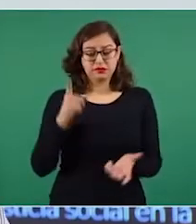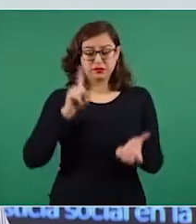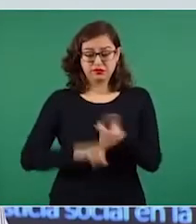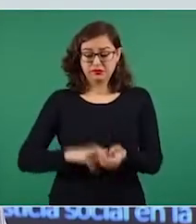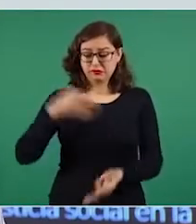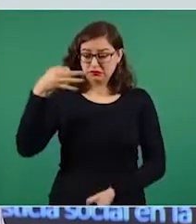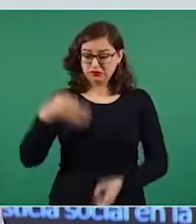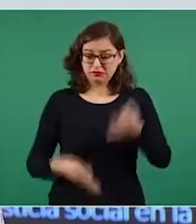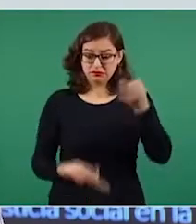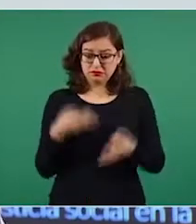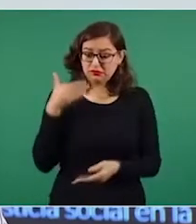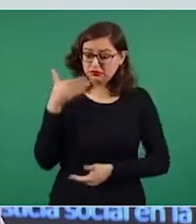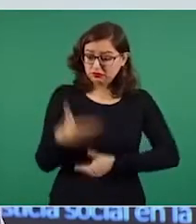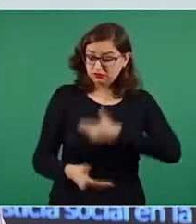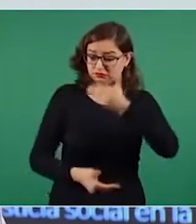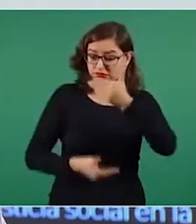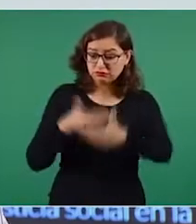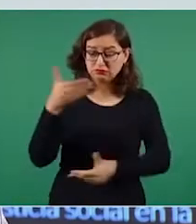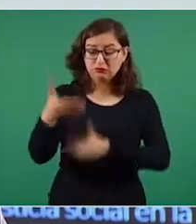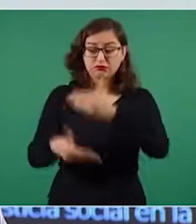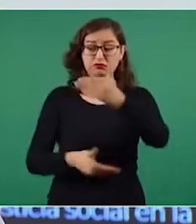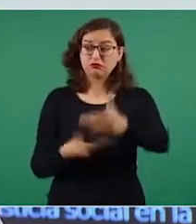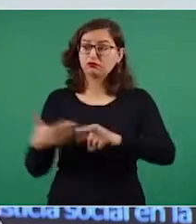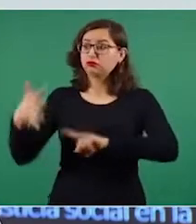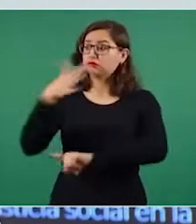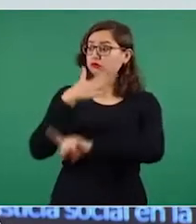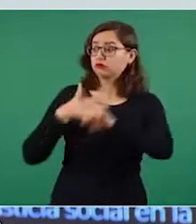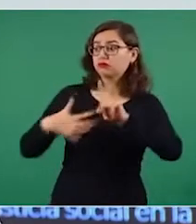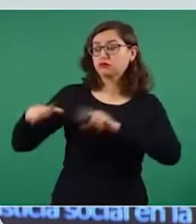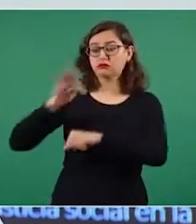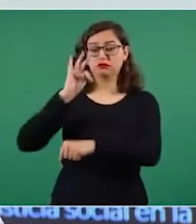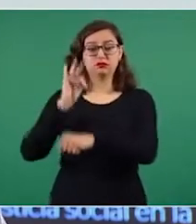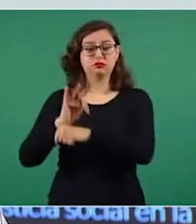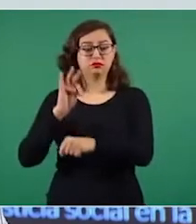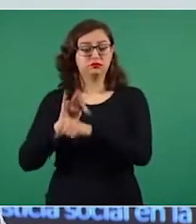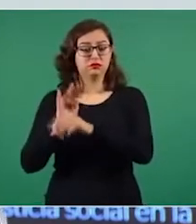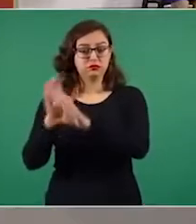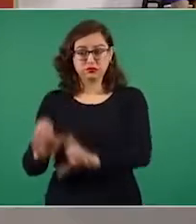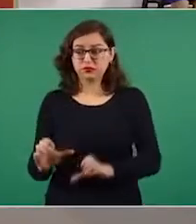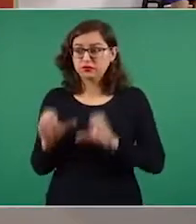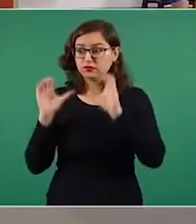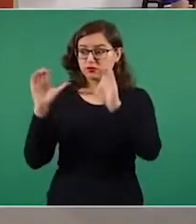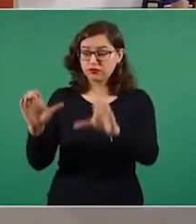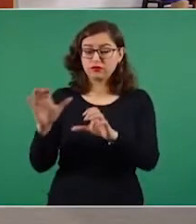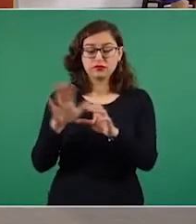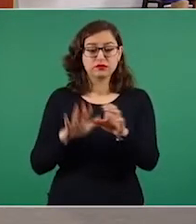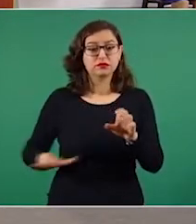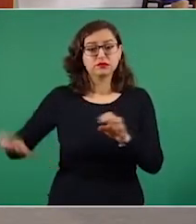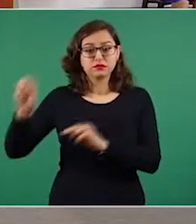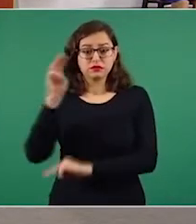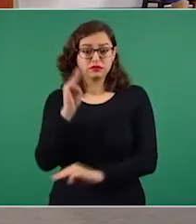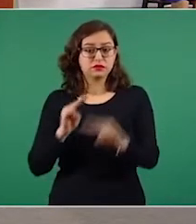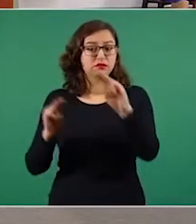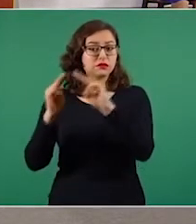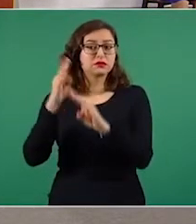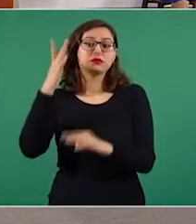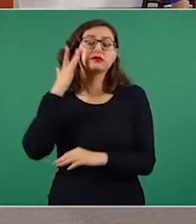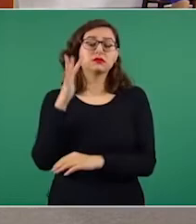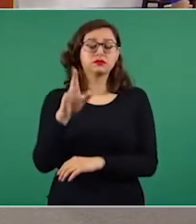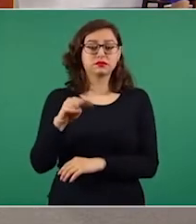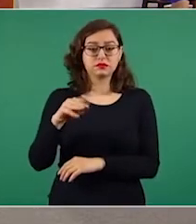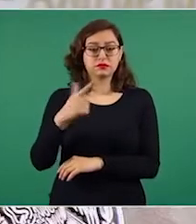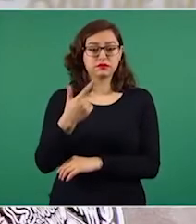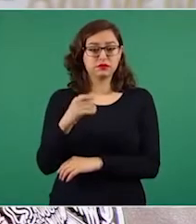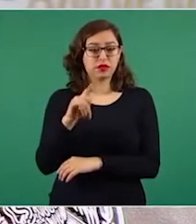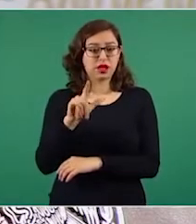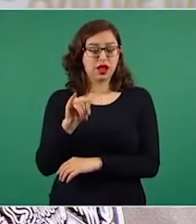para lograr la protección al medio ambiente y la justicia social en la región de la Sierra de San Miguelito. En